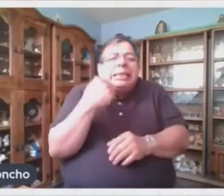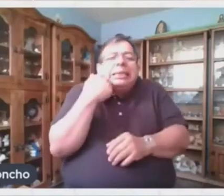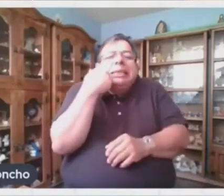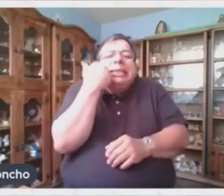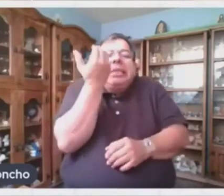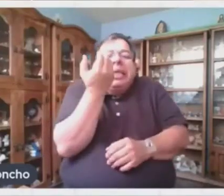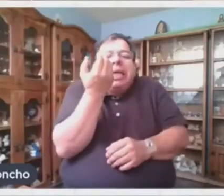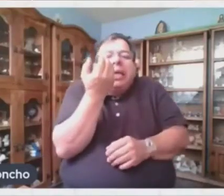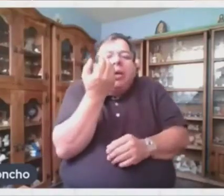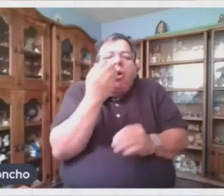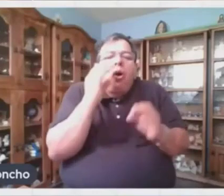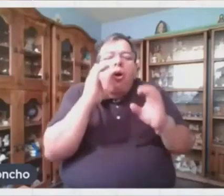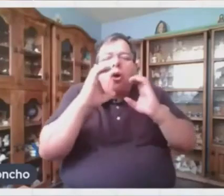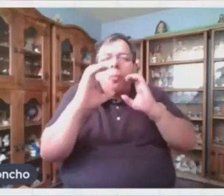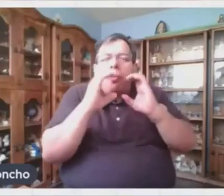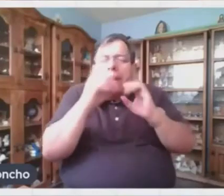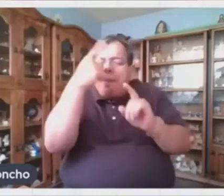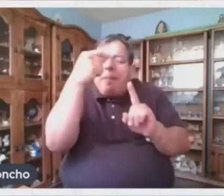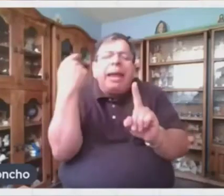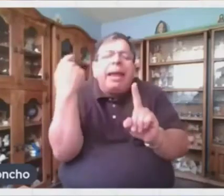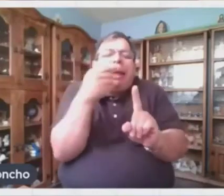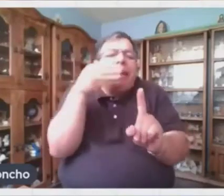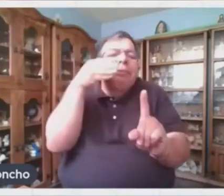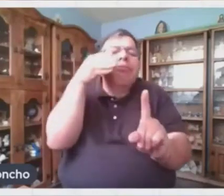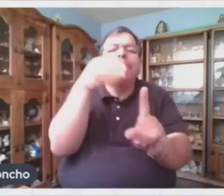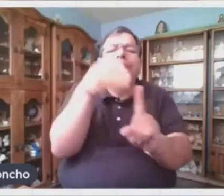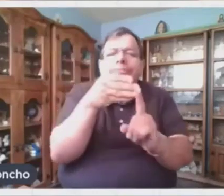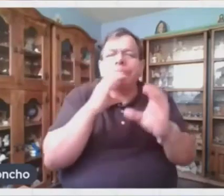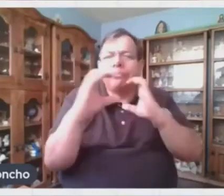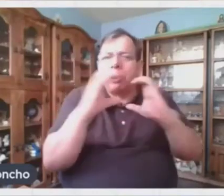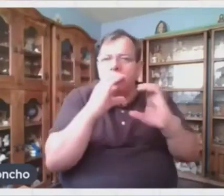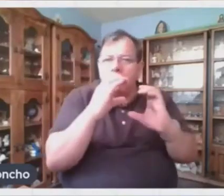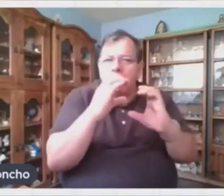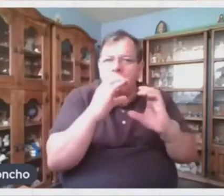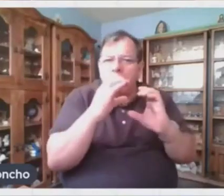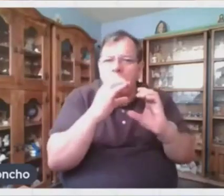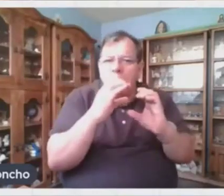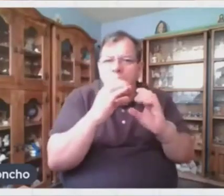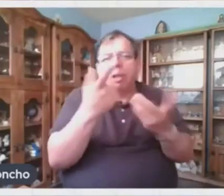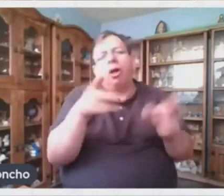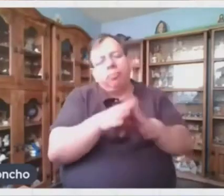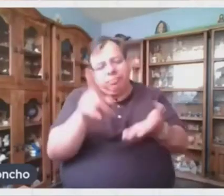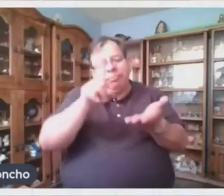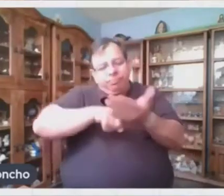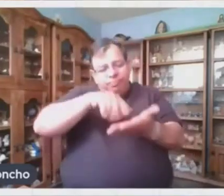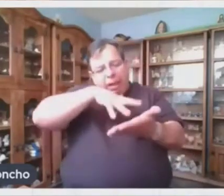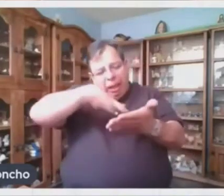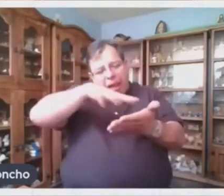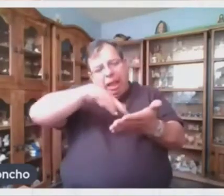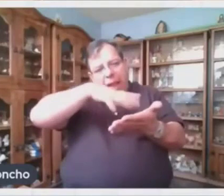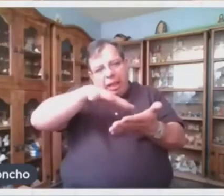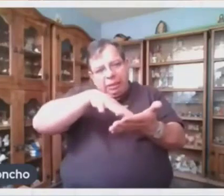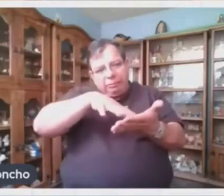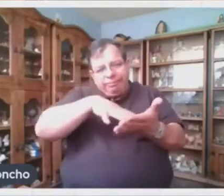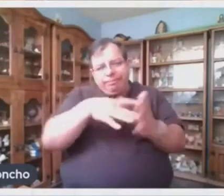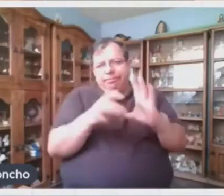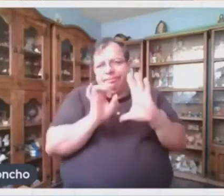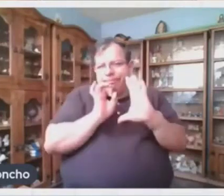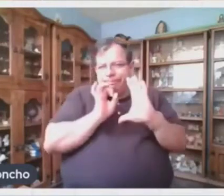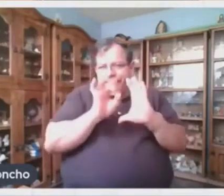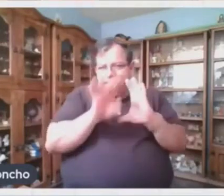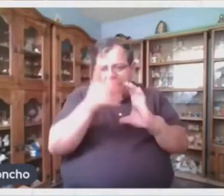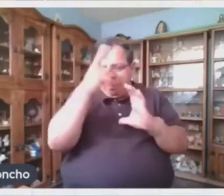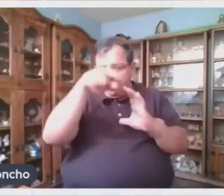Es decir, el propósito o finalidad que quiere conseguirse por medio de su contenido y que va a ser enviado al lector.